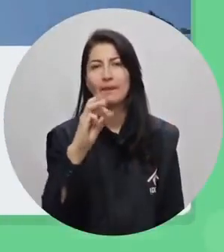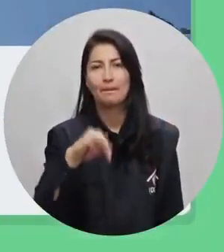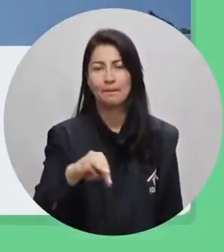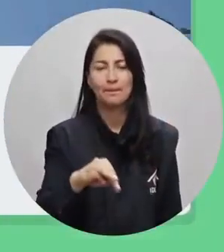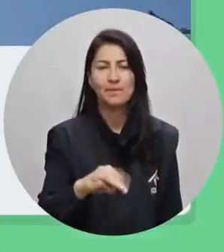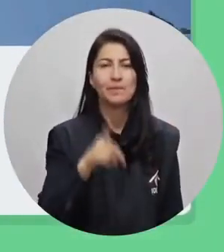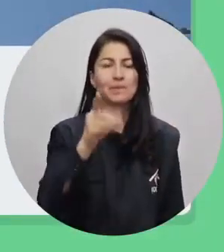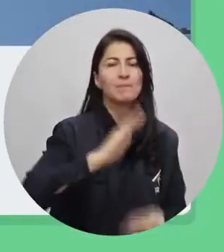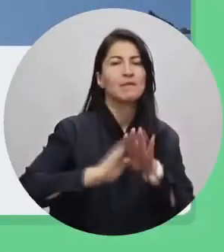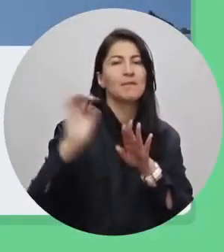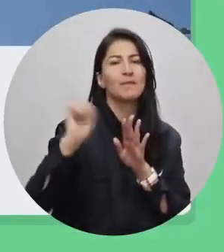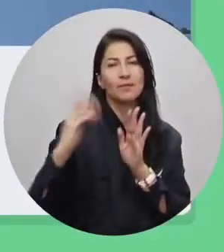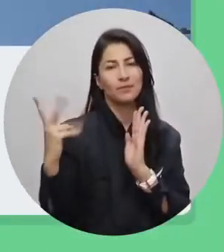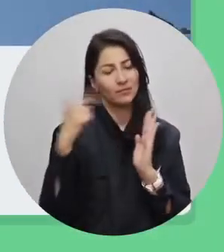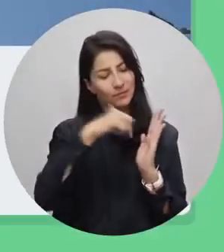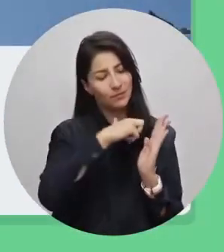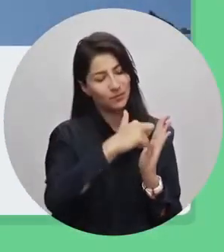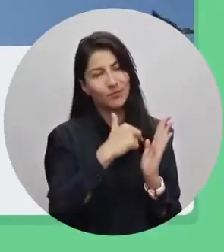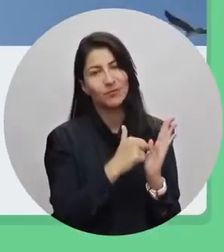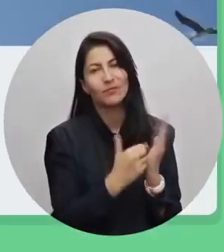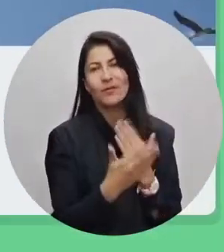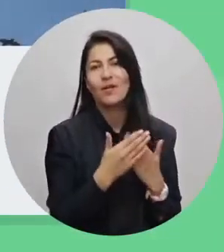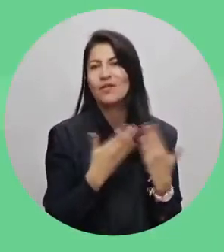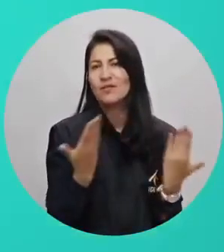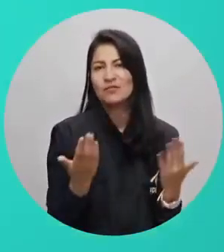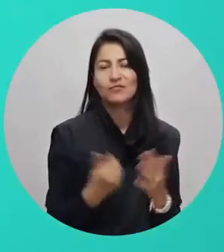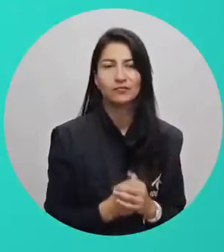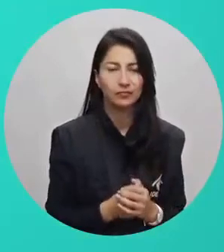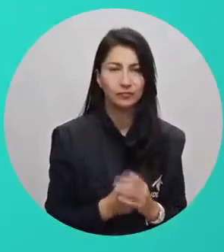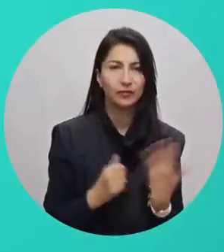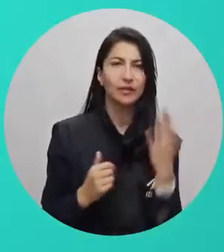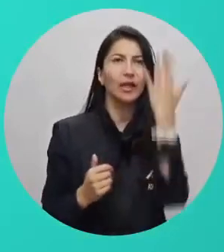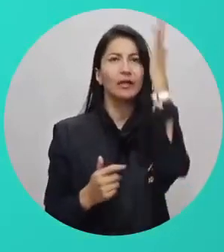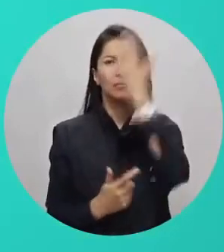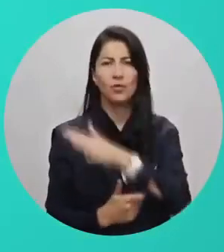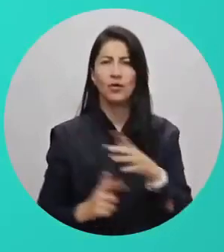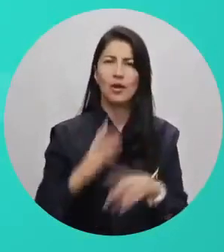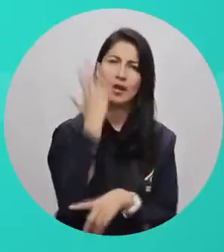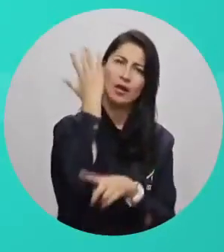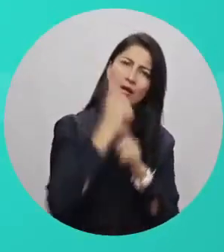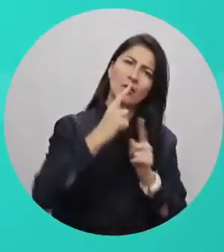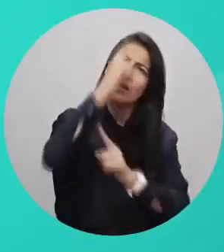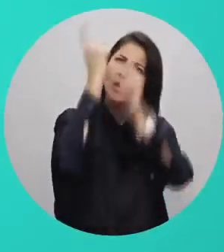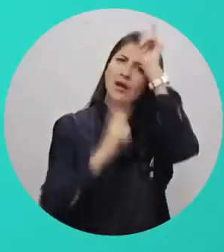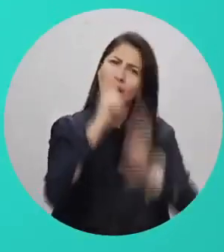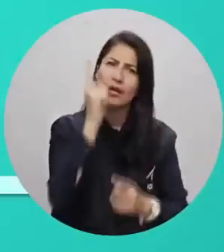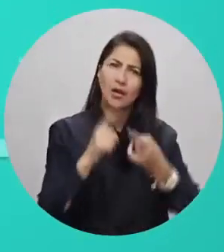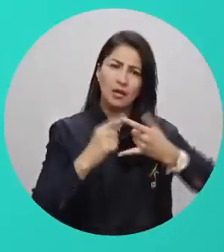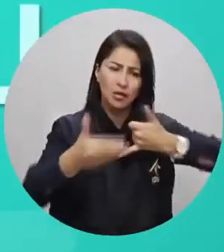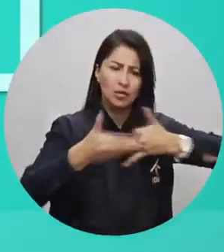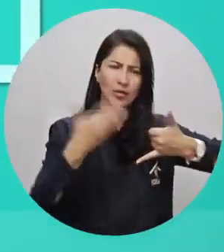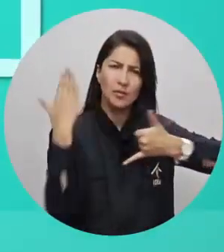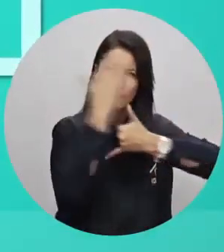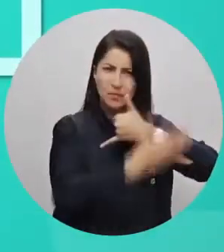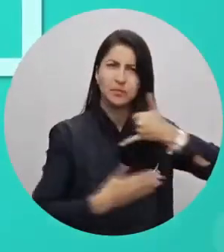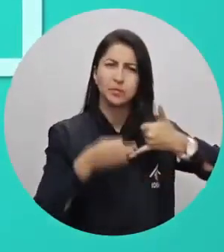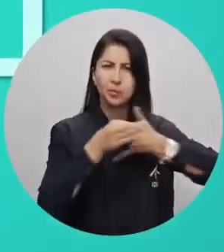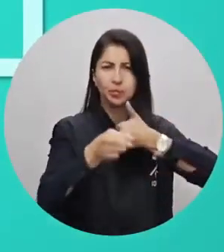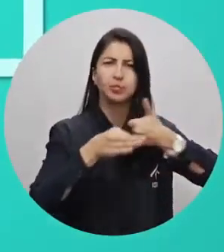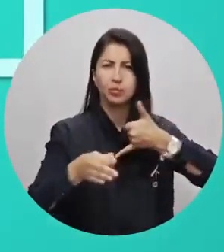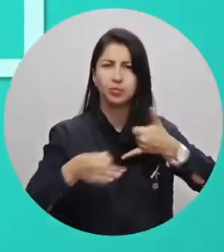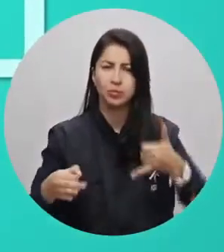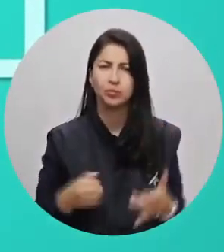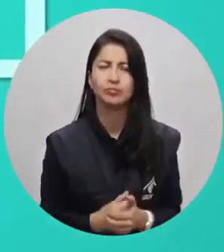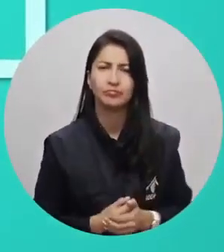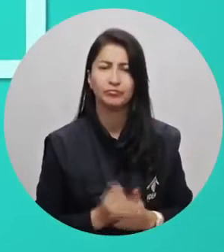www.ideam.gov.co. Te invitamos a consultar la aplicación Mi Pronóstico del Ideam. Ahora con información sobre